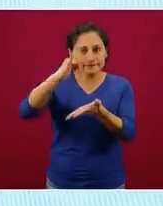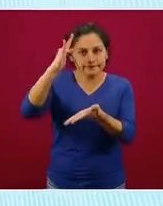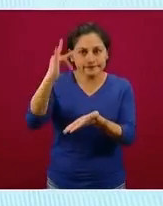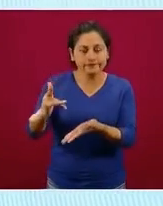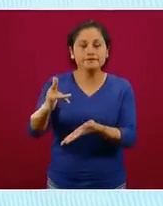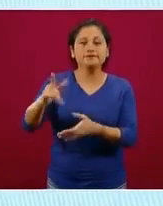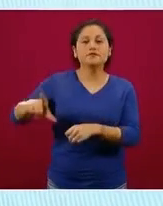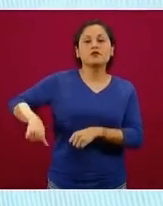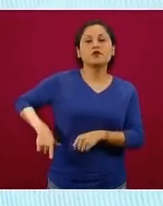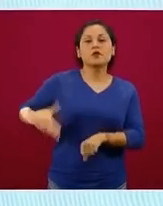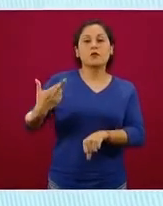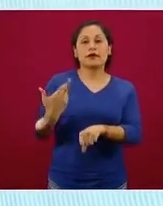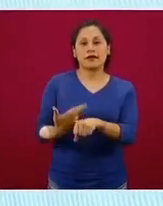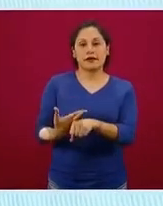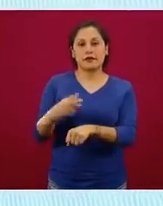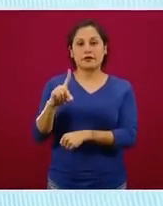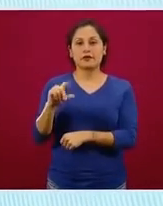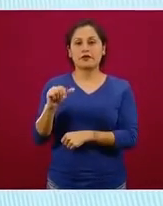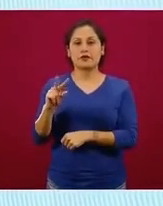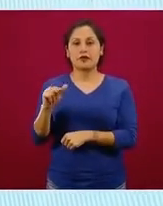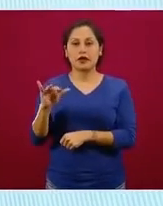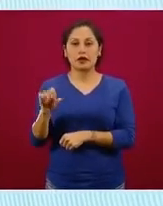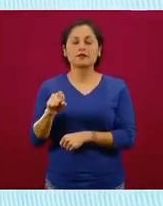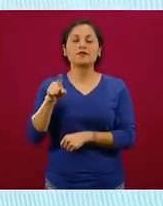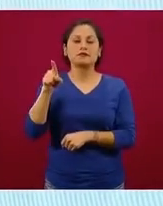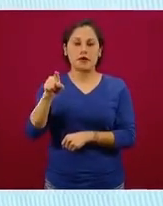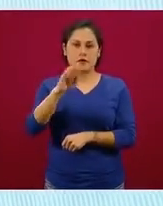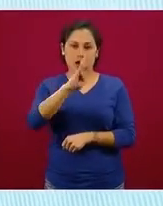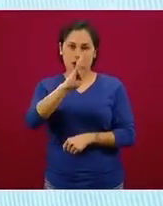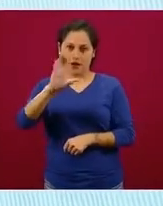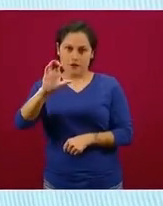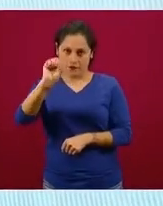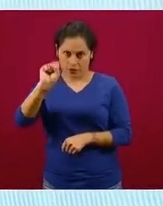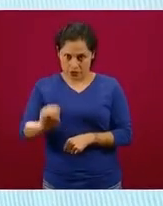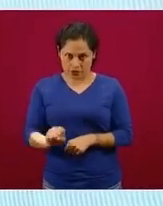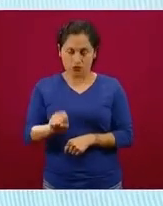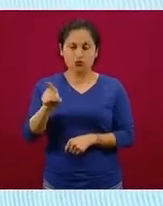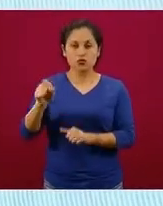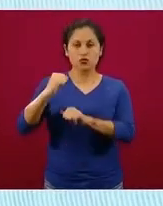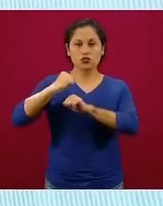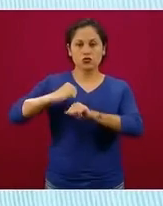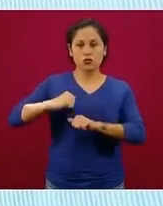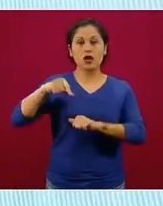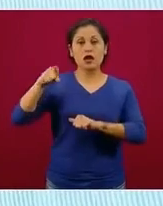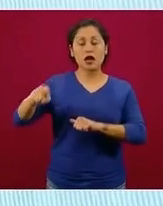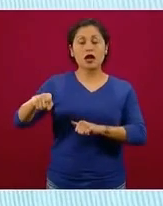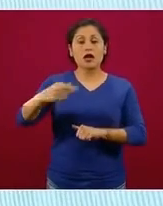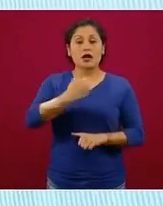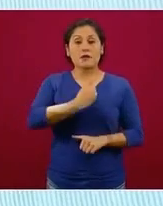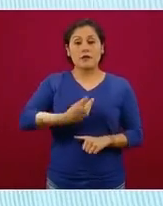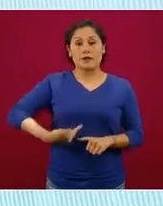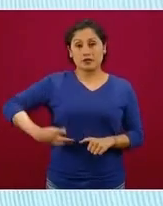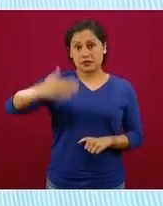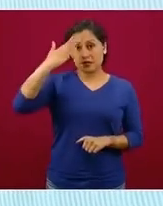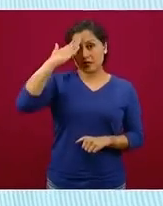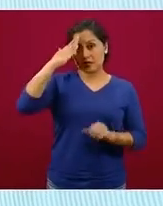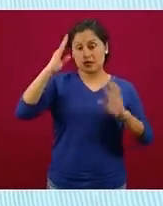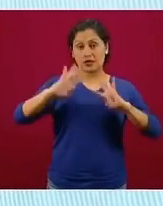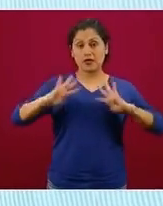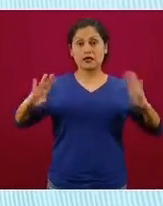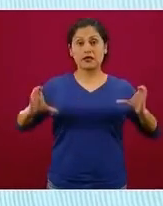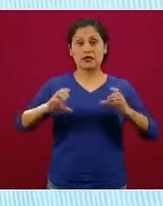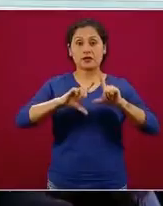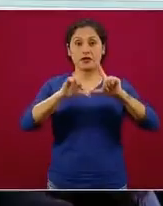Mendoza Davis, gobernador de Baja California Sur, quien además es presidente de la Conferencia Nacional de Gobernadores. Precisamente